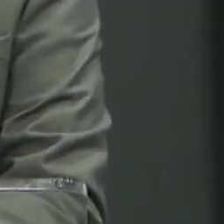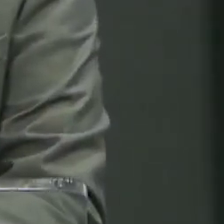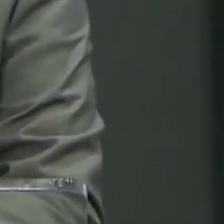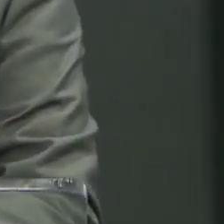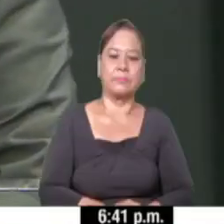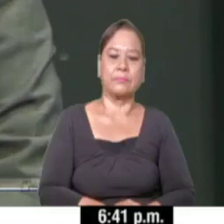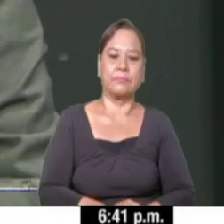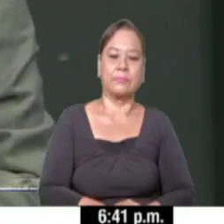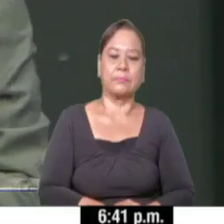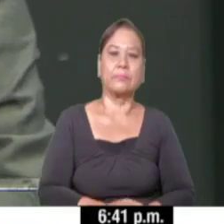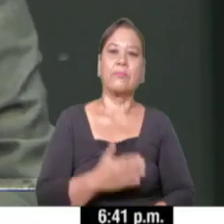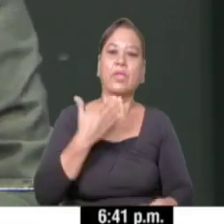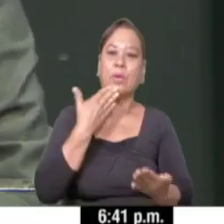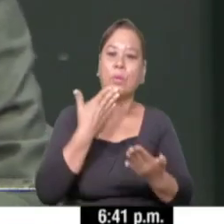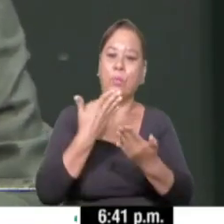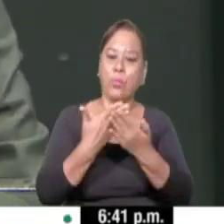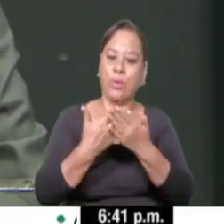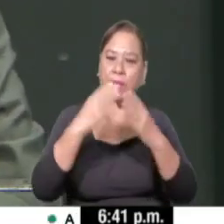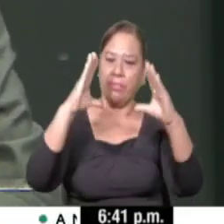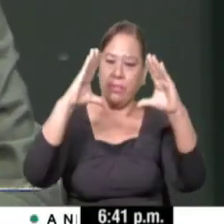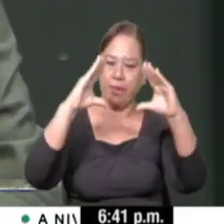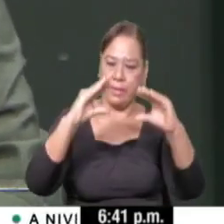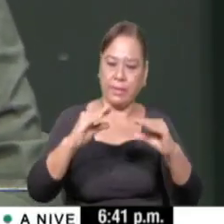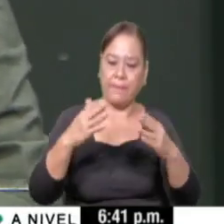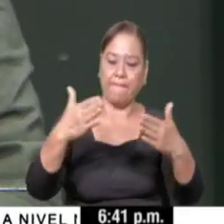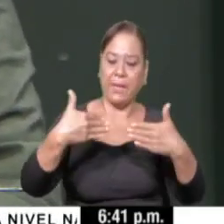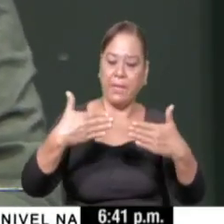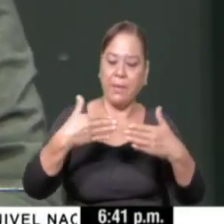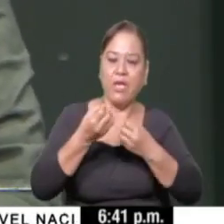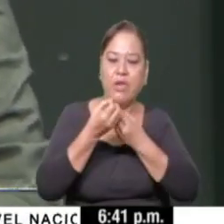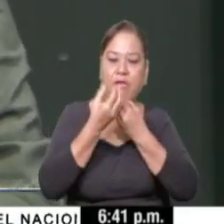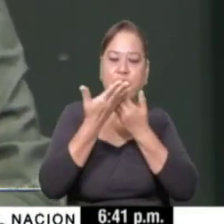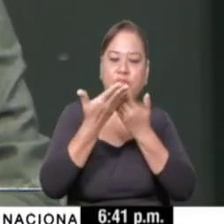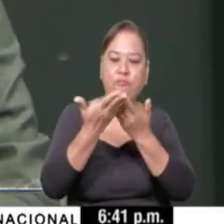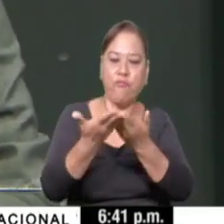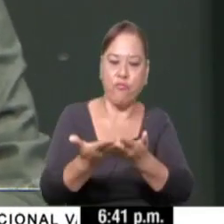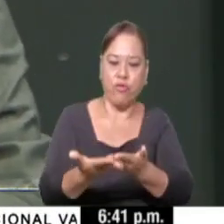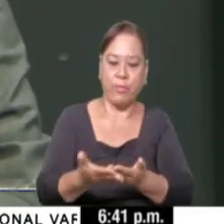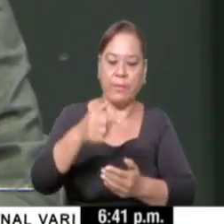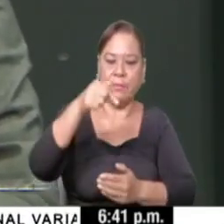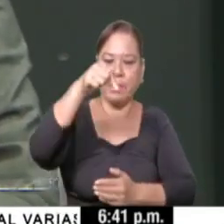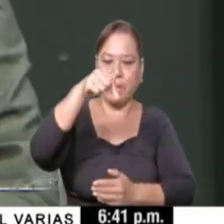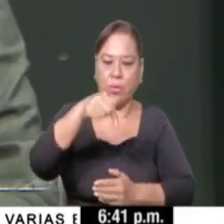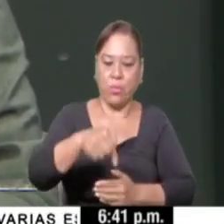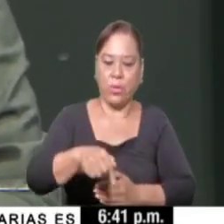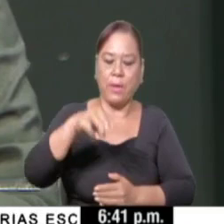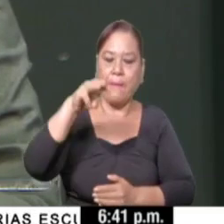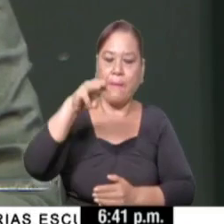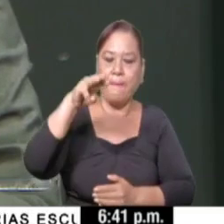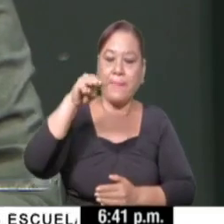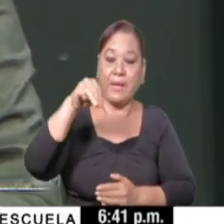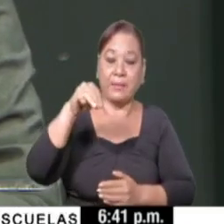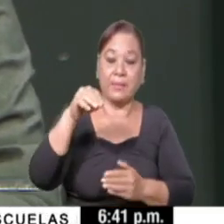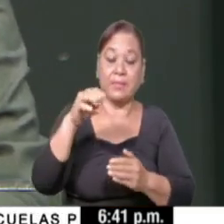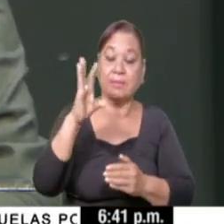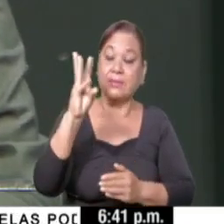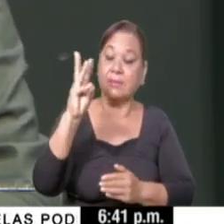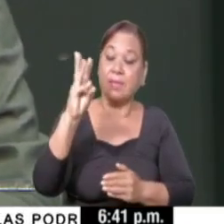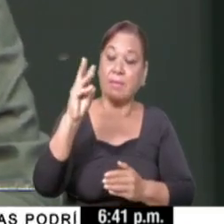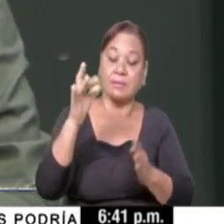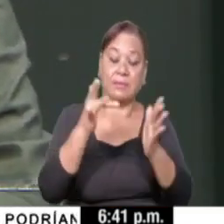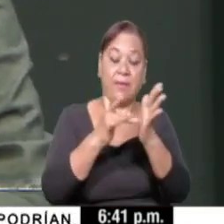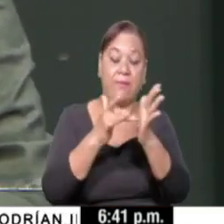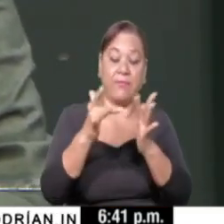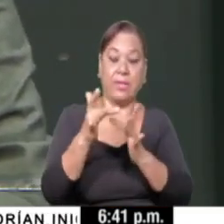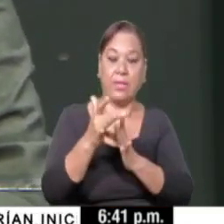Muy buenas tardes Panamá. El Informe Epidemiológico para la tarde de hoy, martes 6 de abril de este año 2021, y el